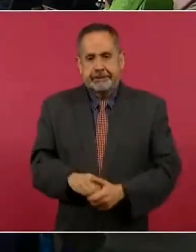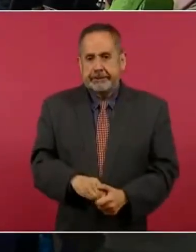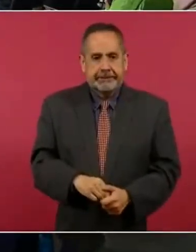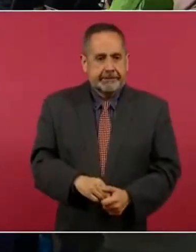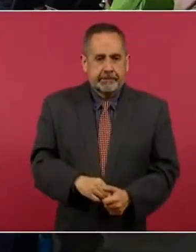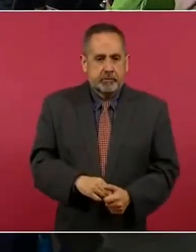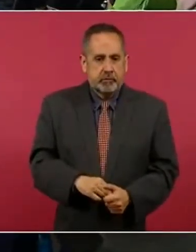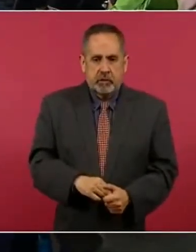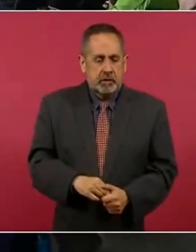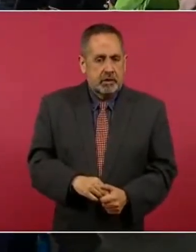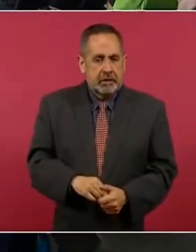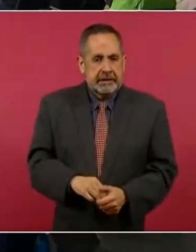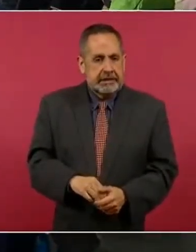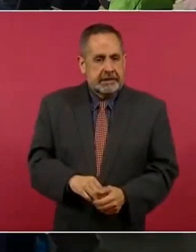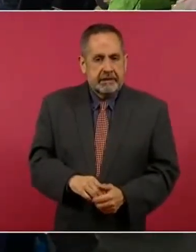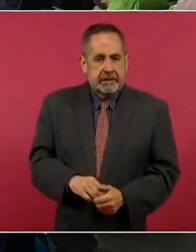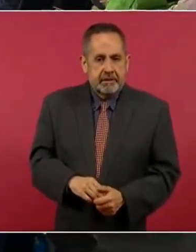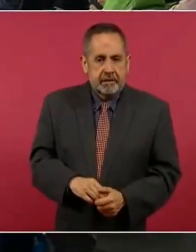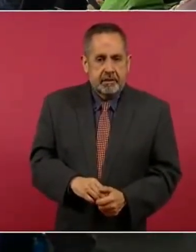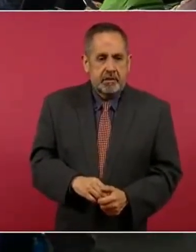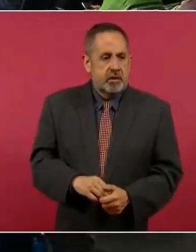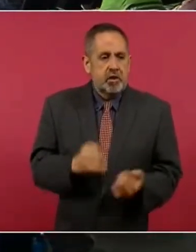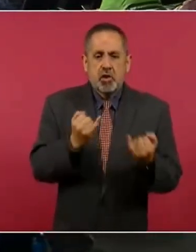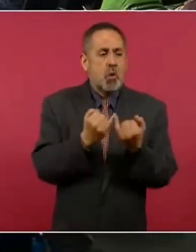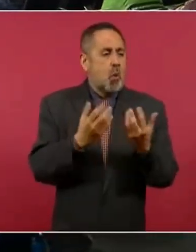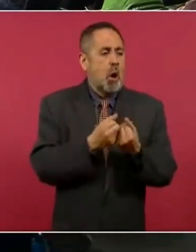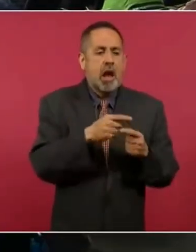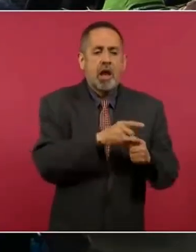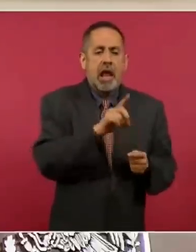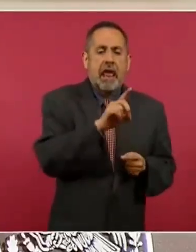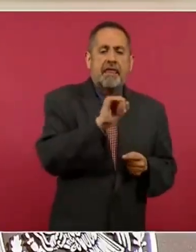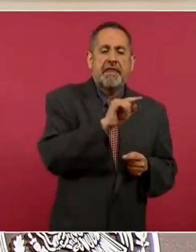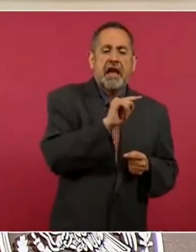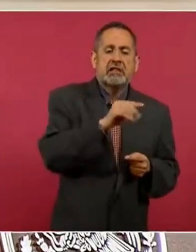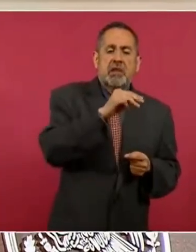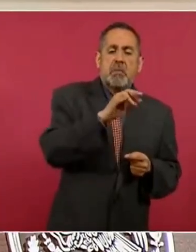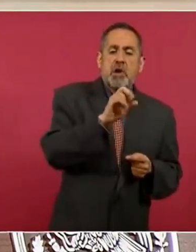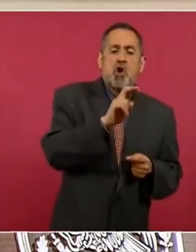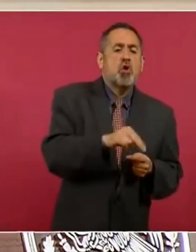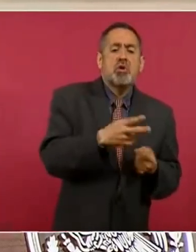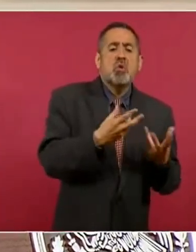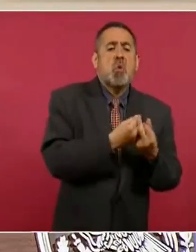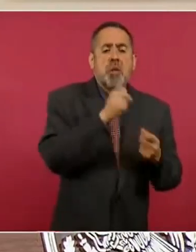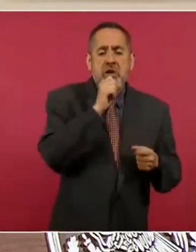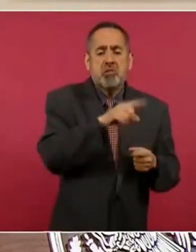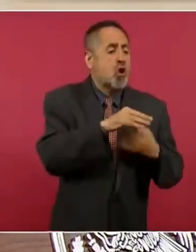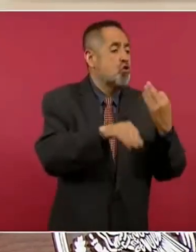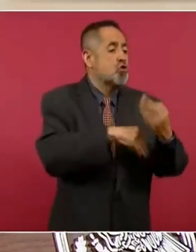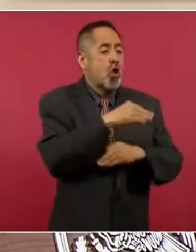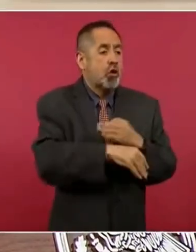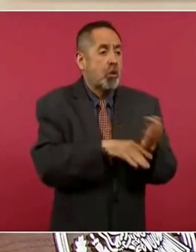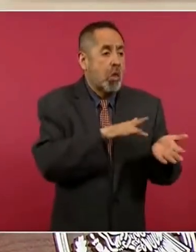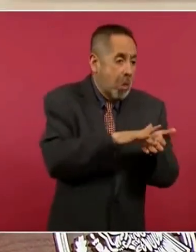como Díaz Miró igual todos